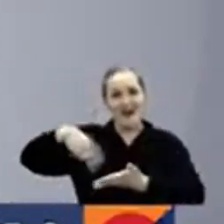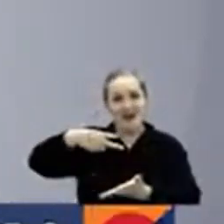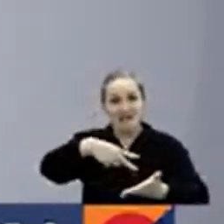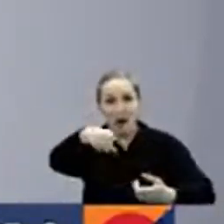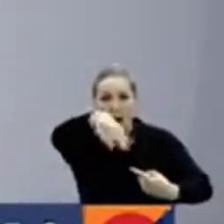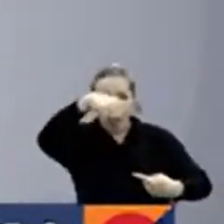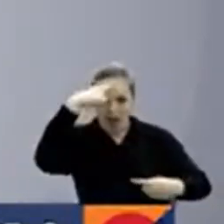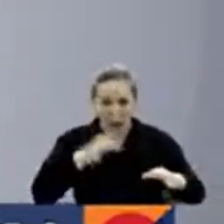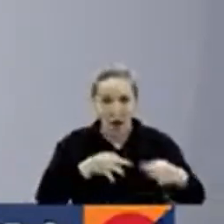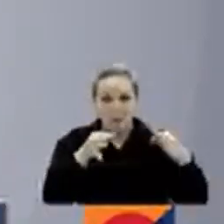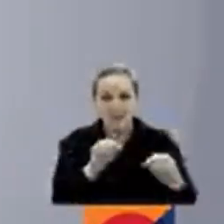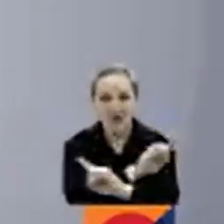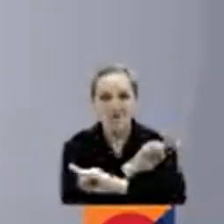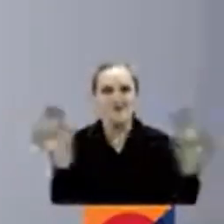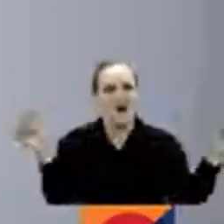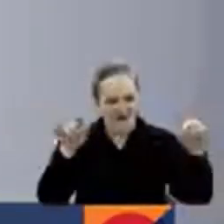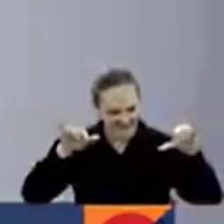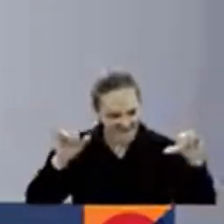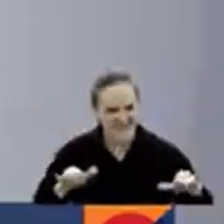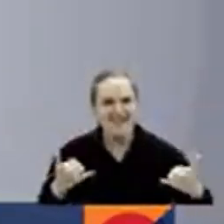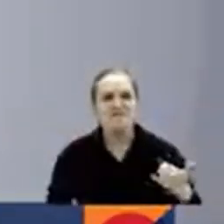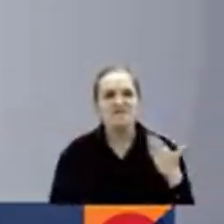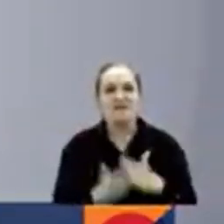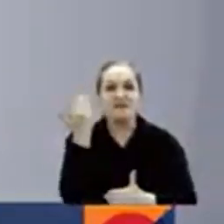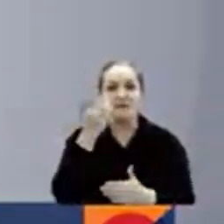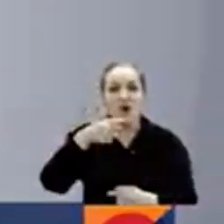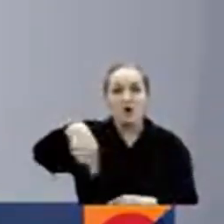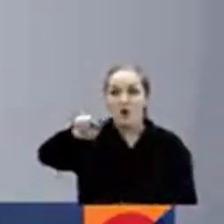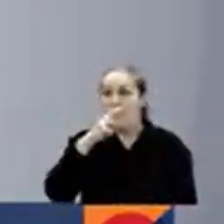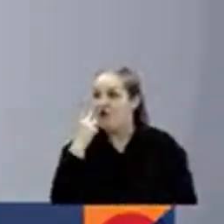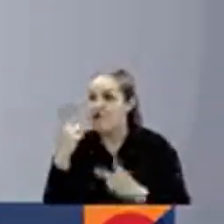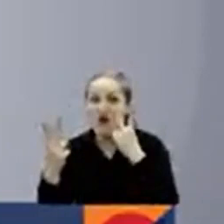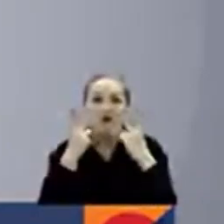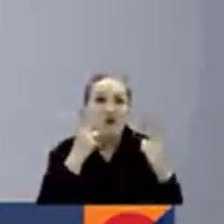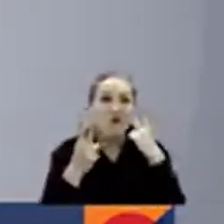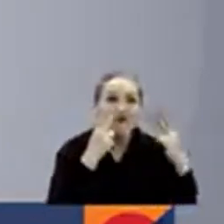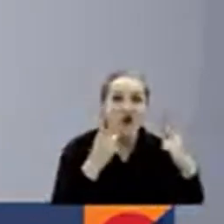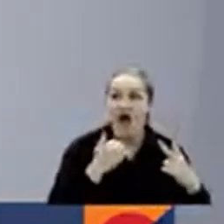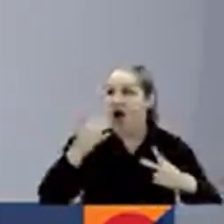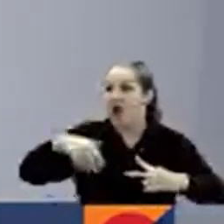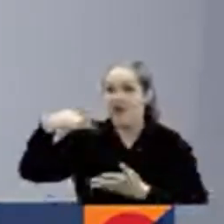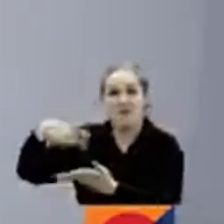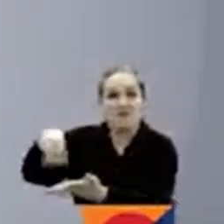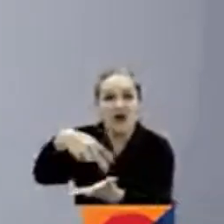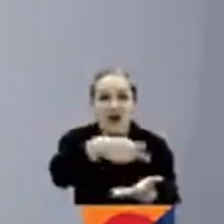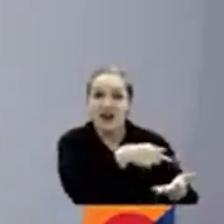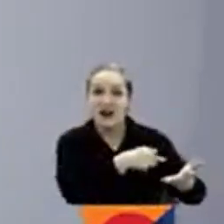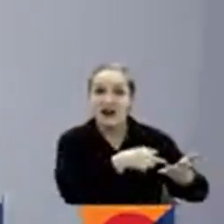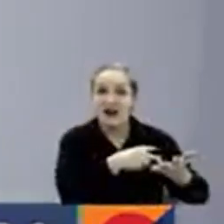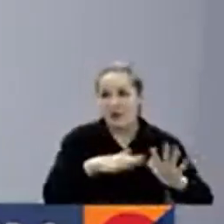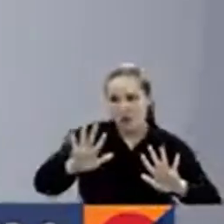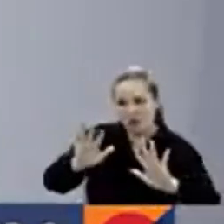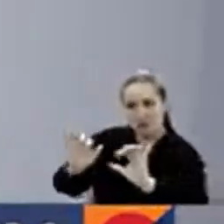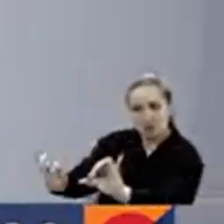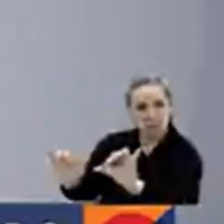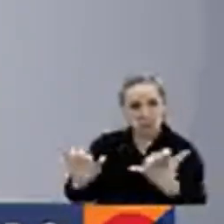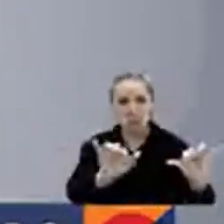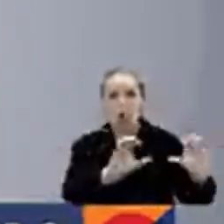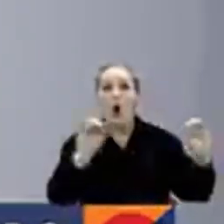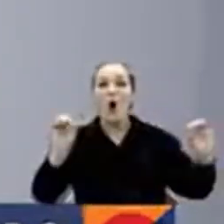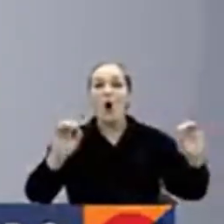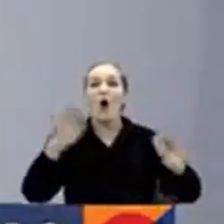van a aplazar. Y al que vean con la tosecita, me lo dejan quieto y solo. Y si no, le cantan la de Messi.